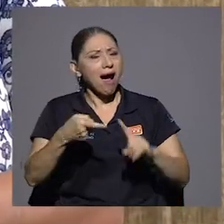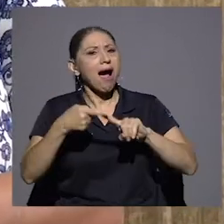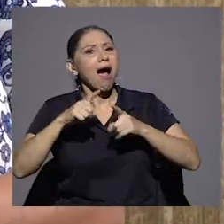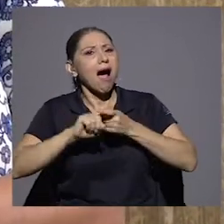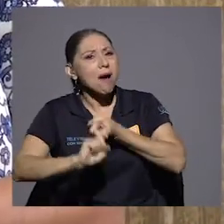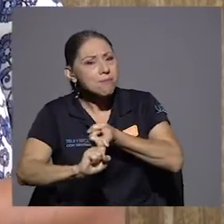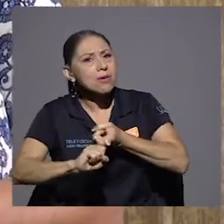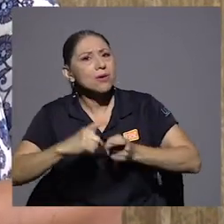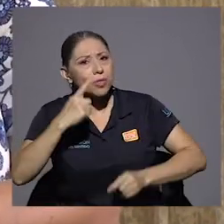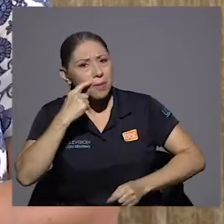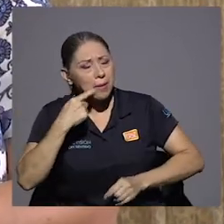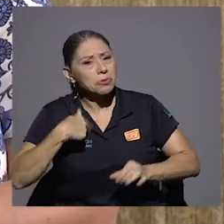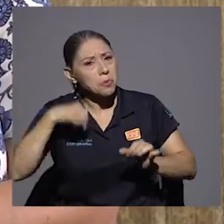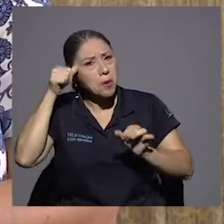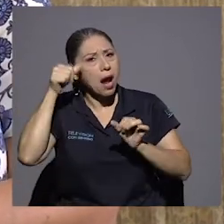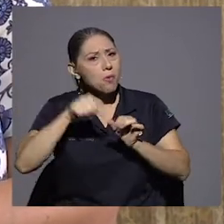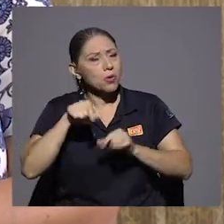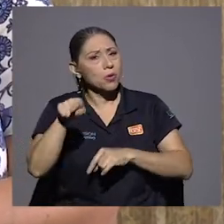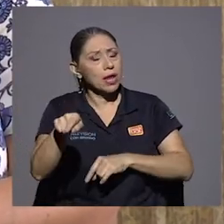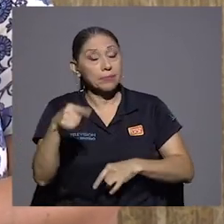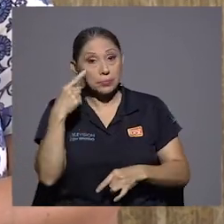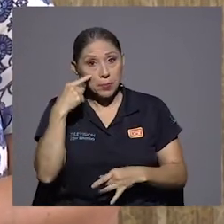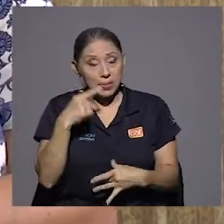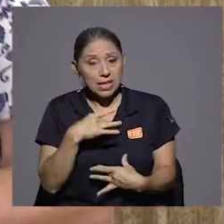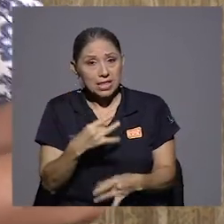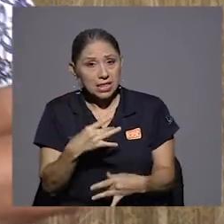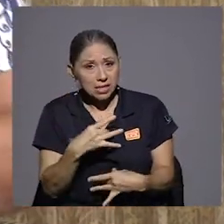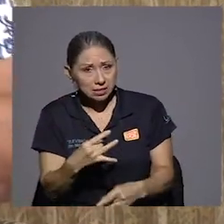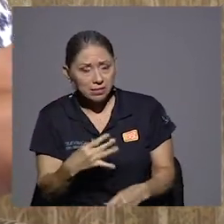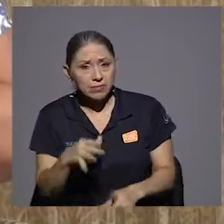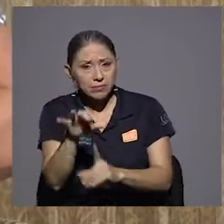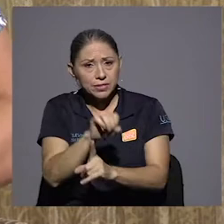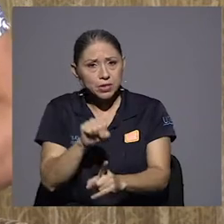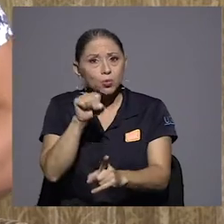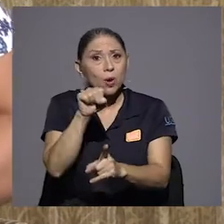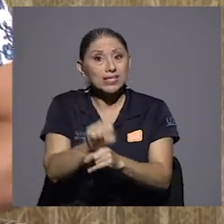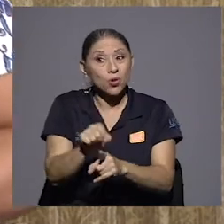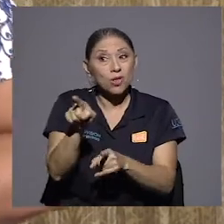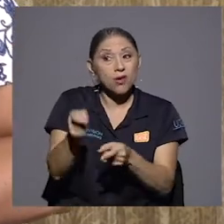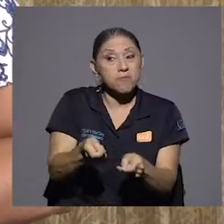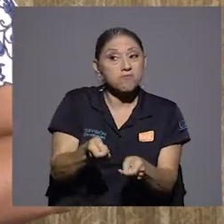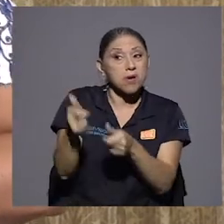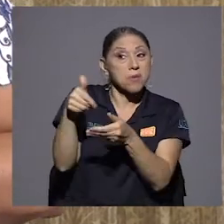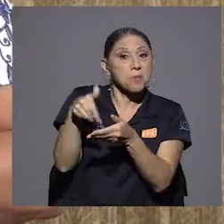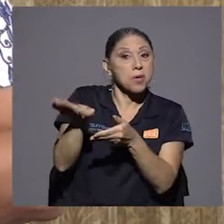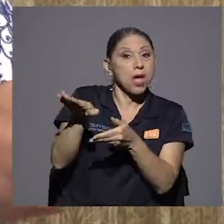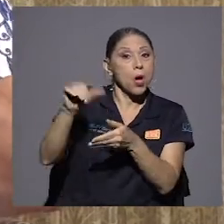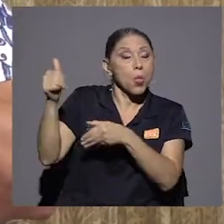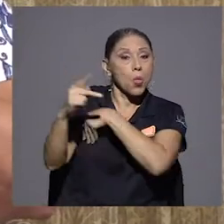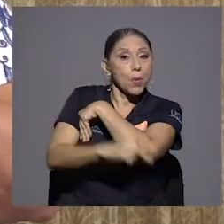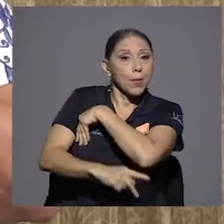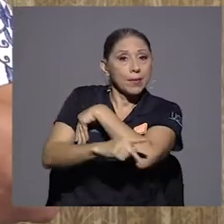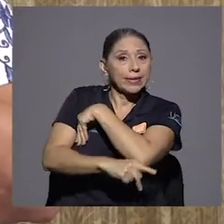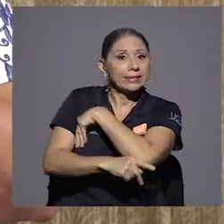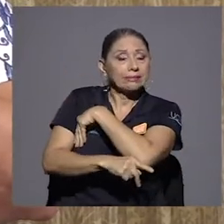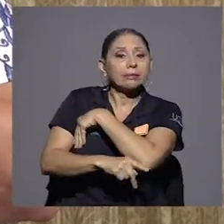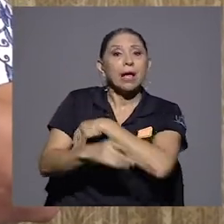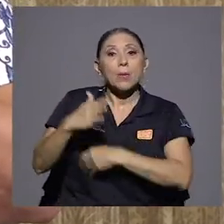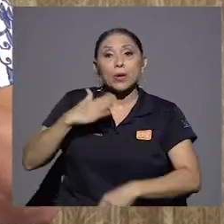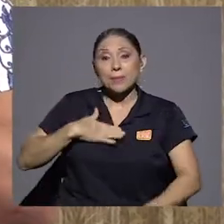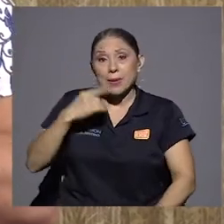acuerdo muy bien de él. Y fíjese que era interesante la situación del exilio, porque mi papá no quería